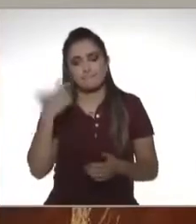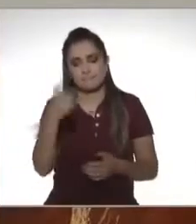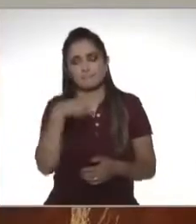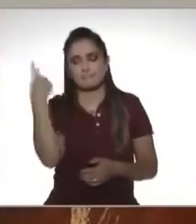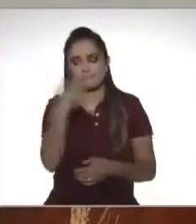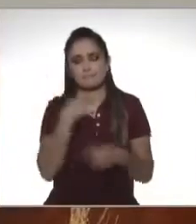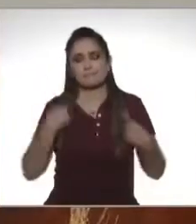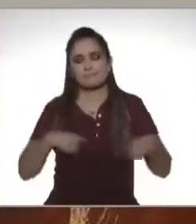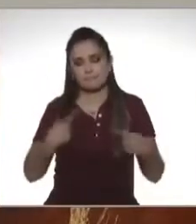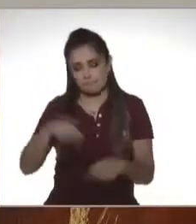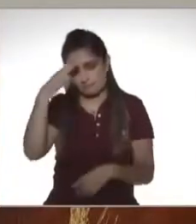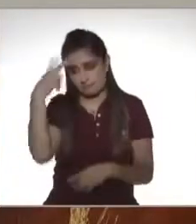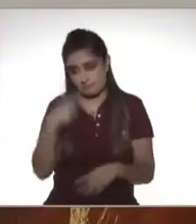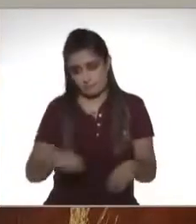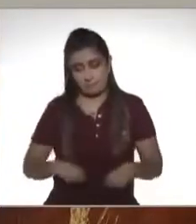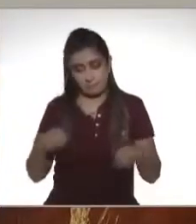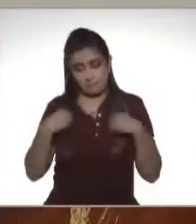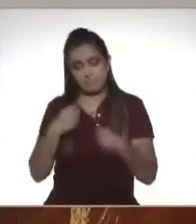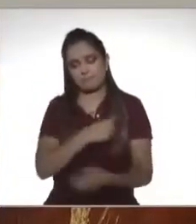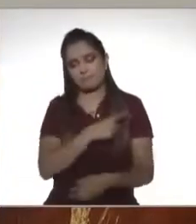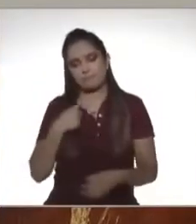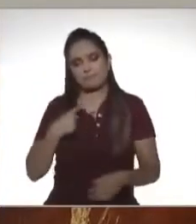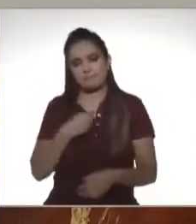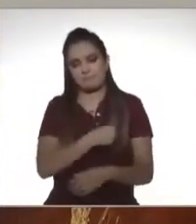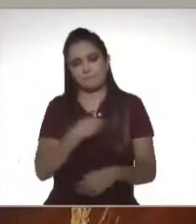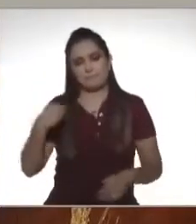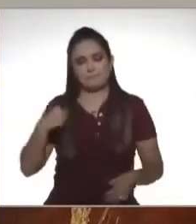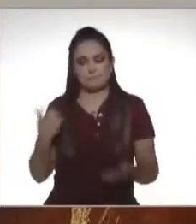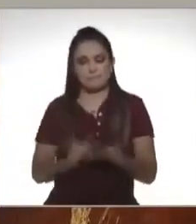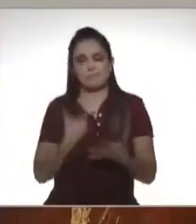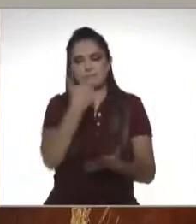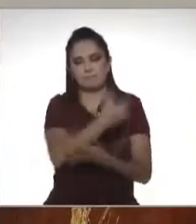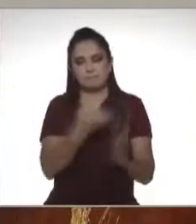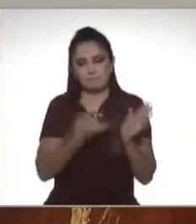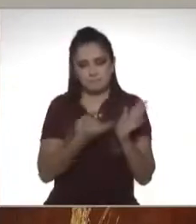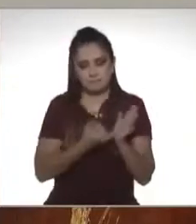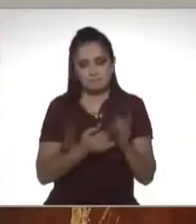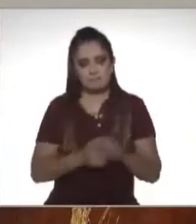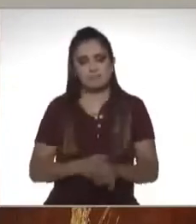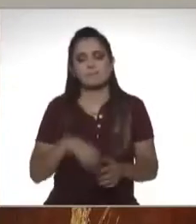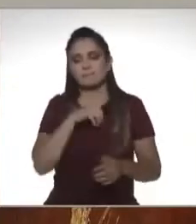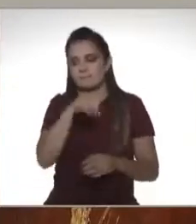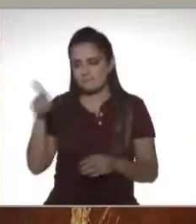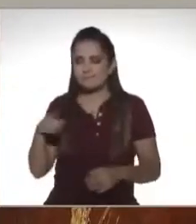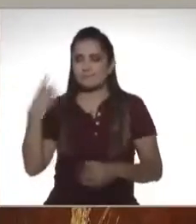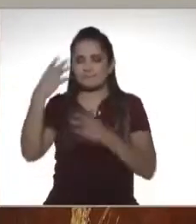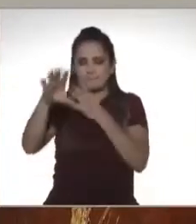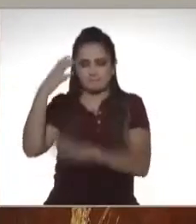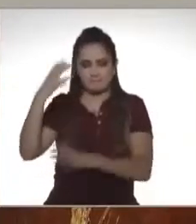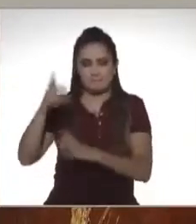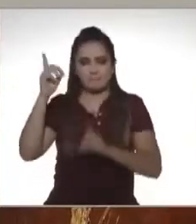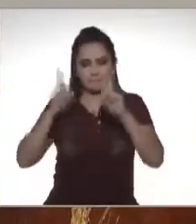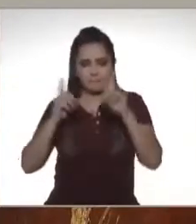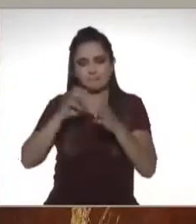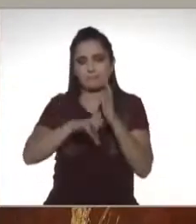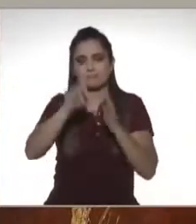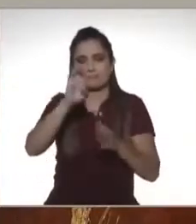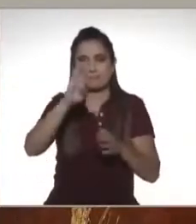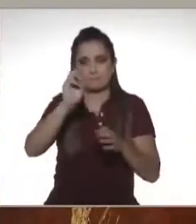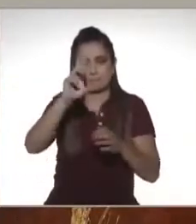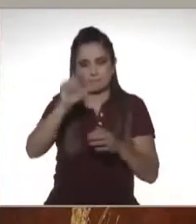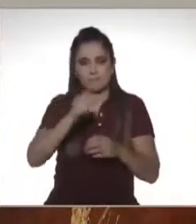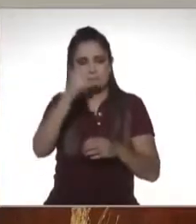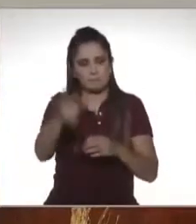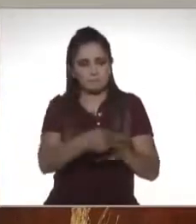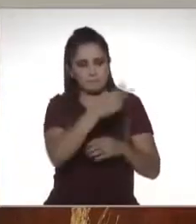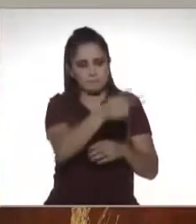como ciudadanos mexicanos. En redes, antes del programa preguntábamos y pedíamos que las personas nos mandaran todas las dudas que tenían y, por ejemplo, Débora Sánchez nos decía